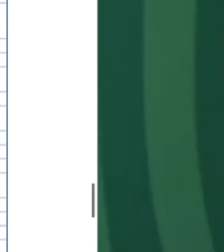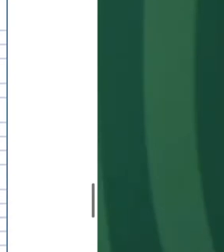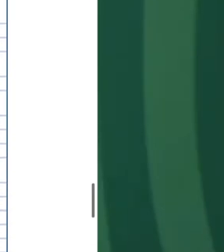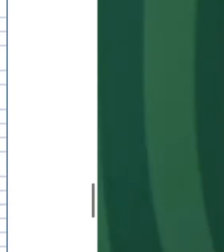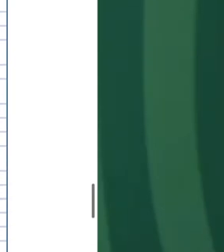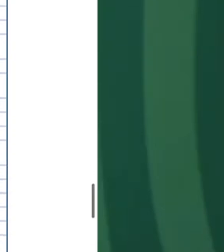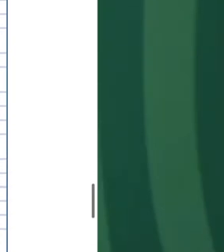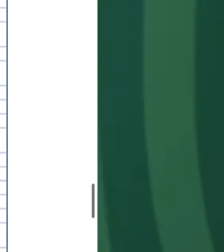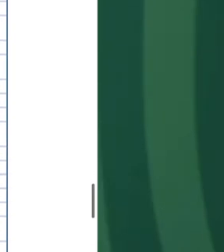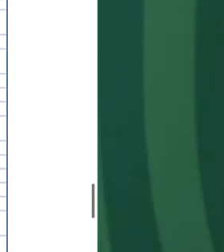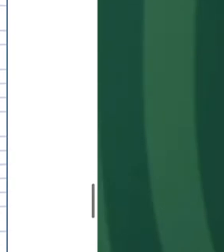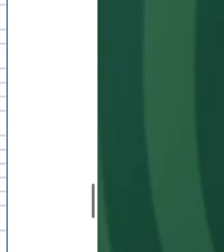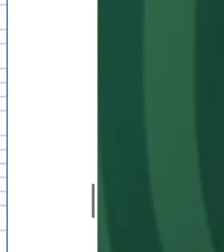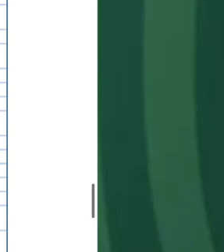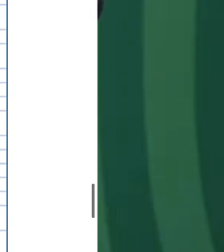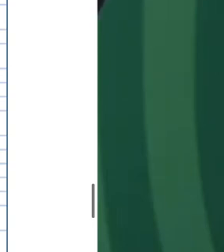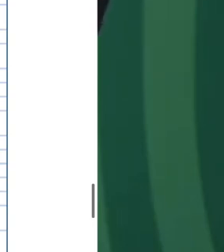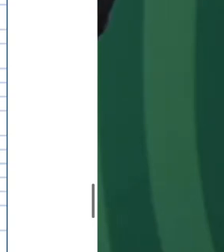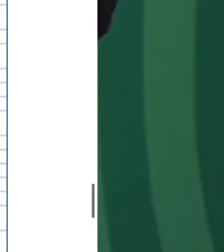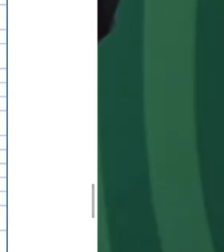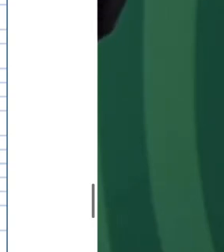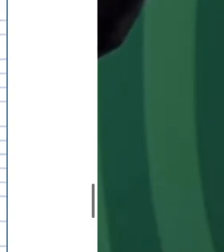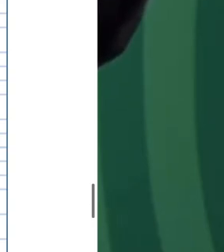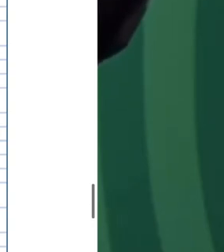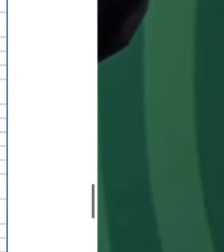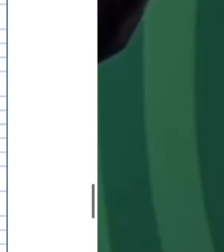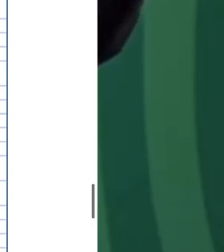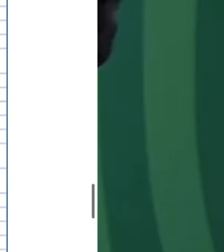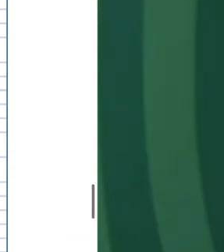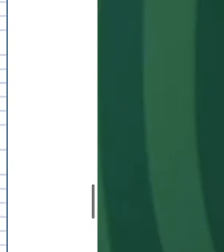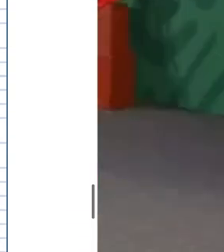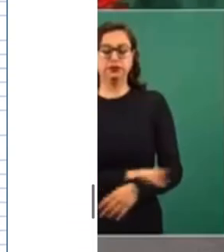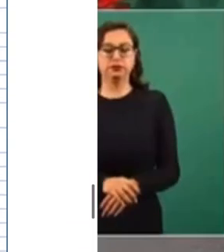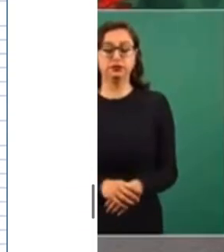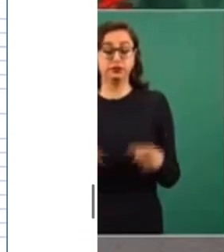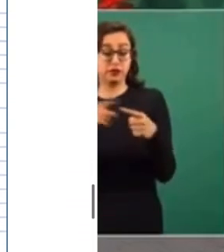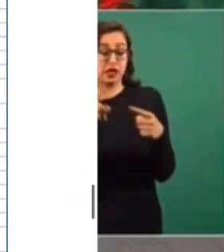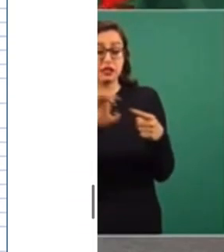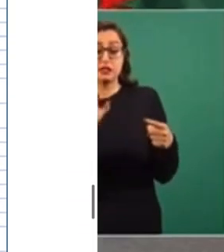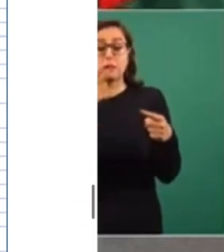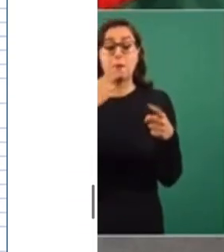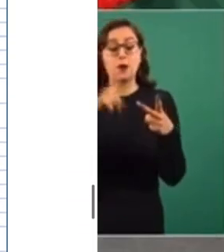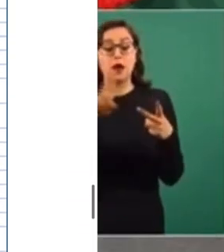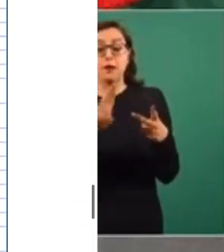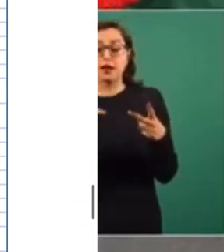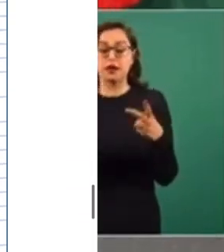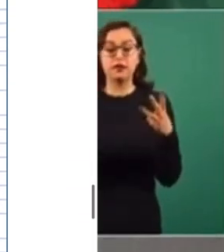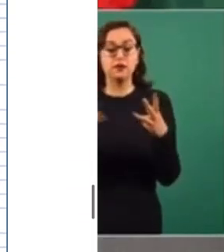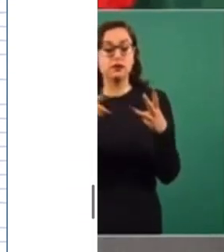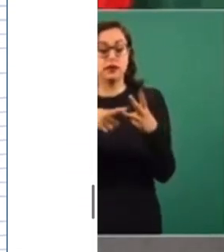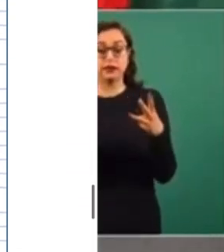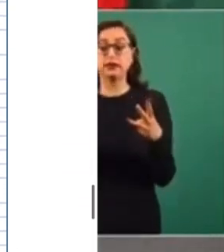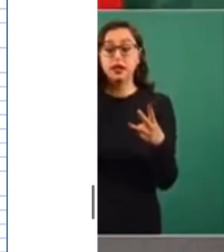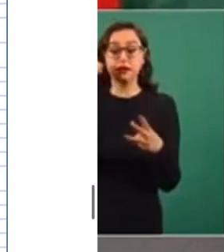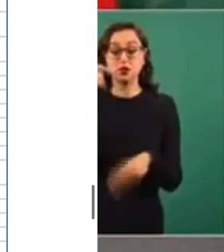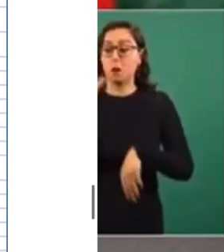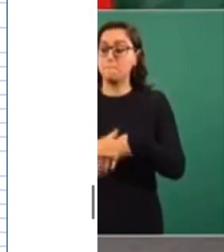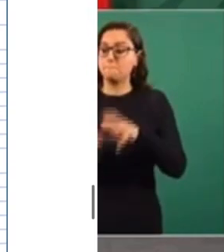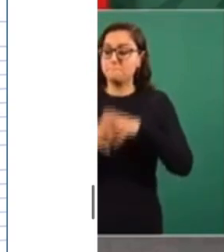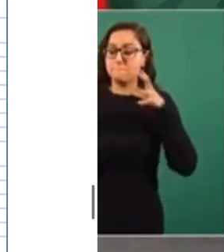Chihuahua, Baja California y Tabasco.